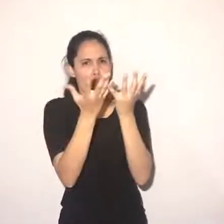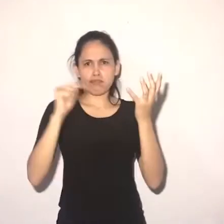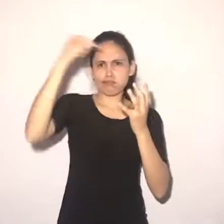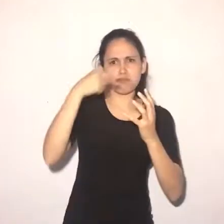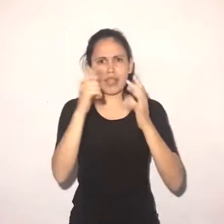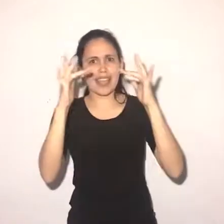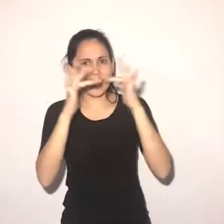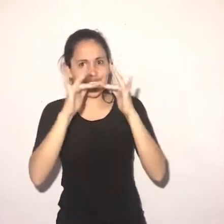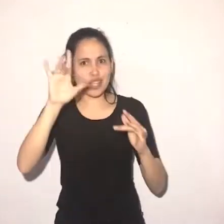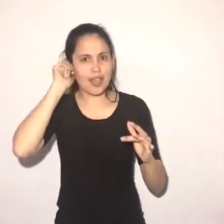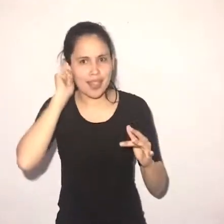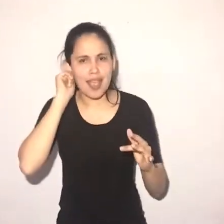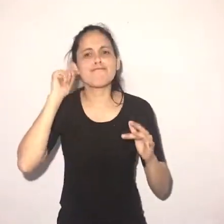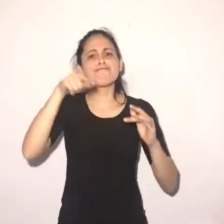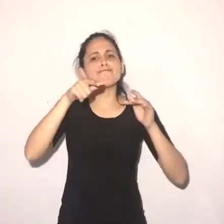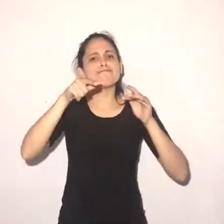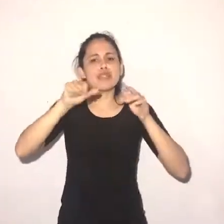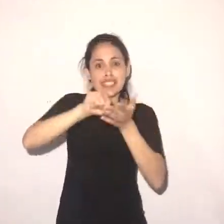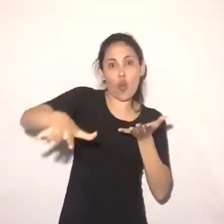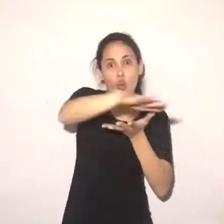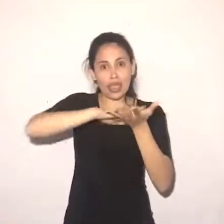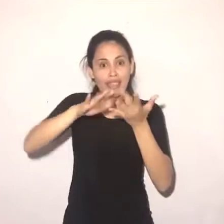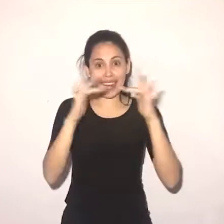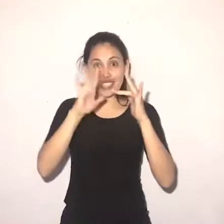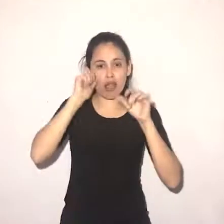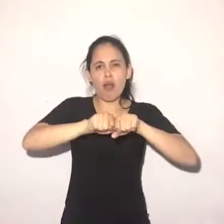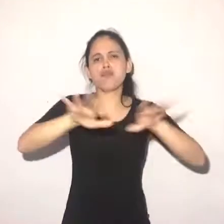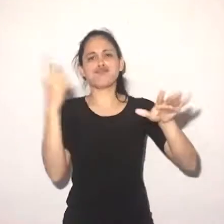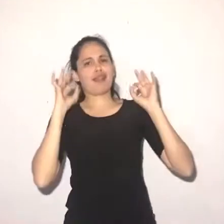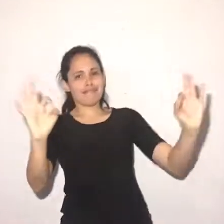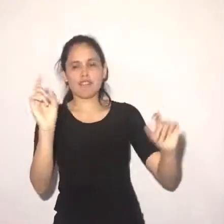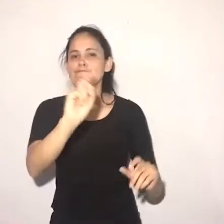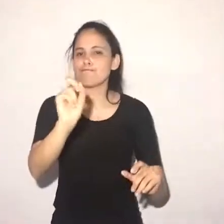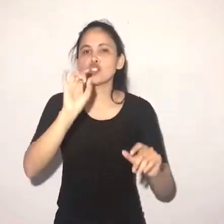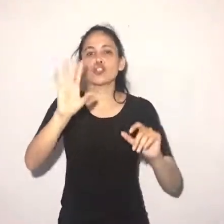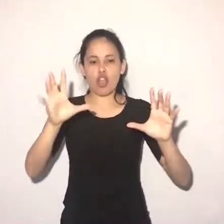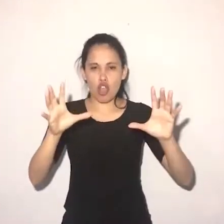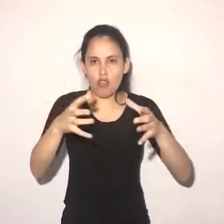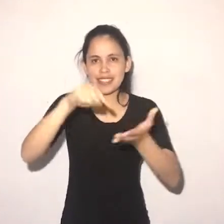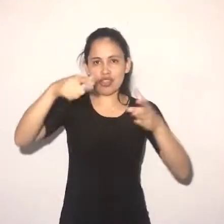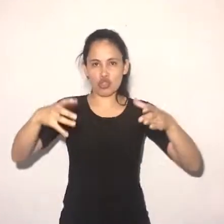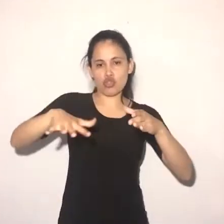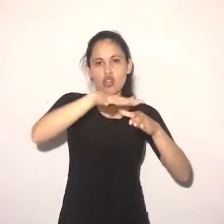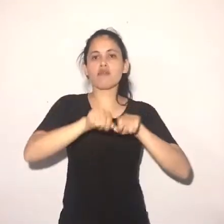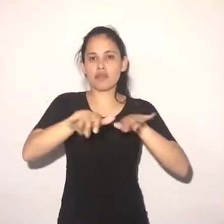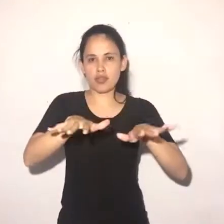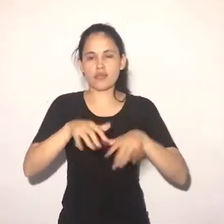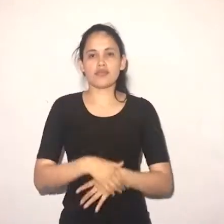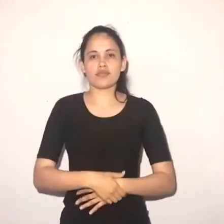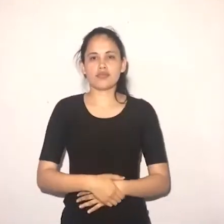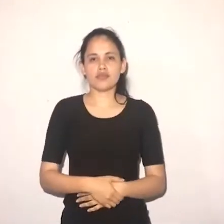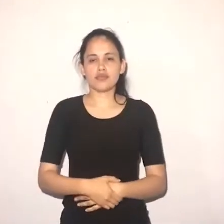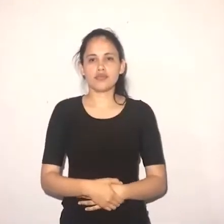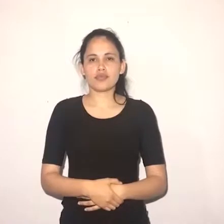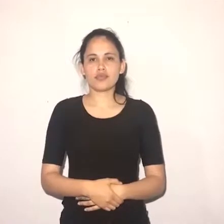La red social toma esta medida al registrar diferentes ataques a las antenas de esta nueva tecnología, tanto en Europa como en todo el mundo,